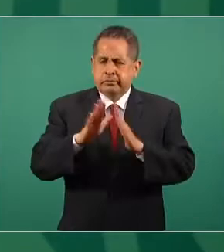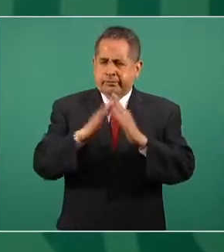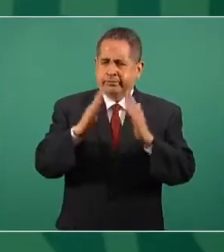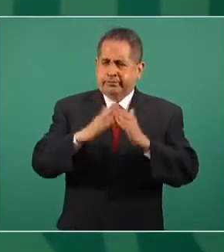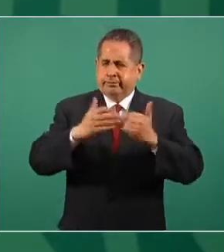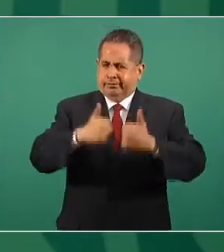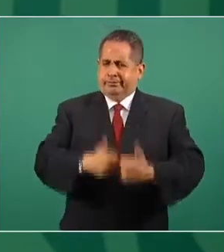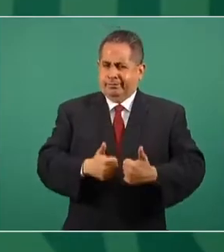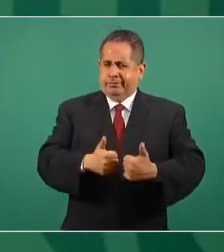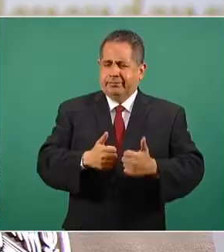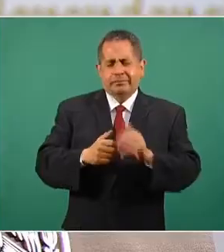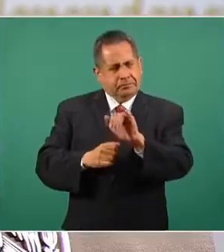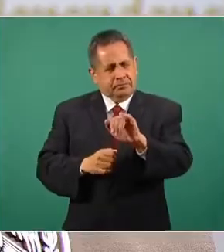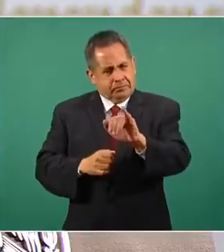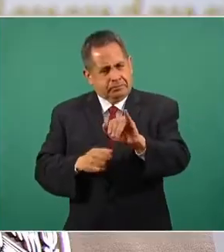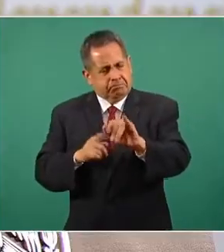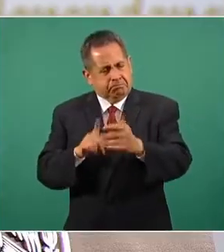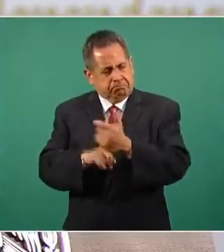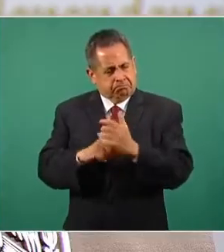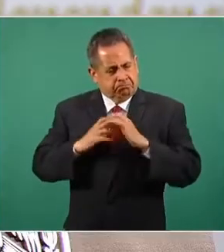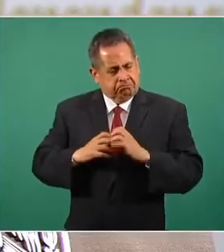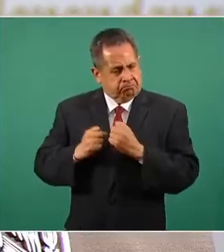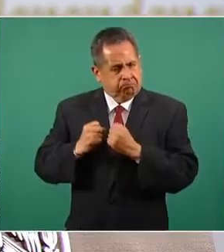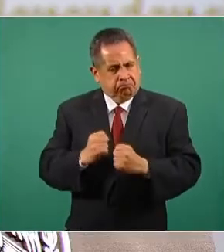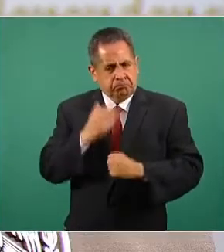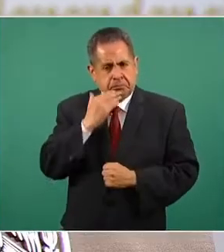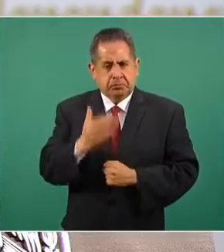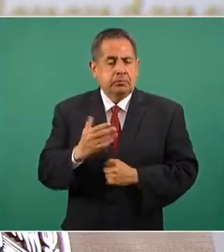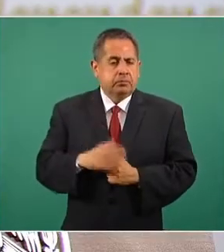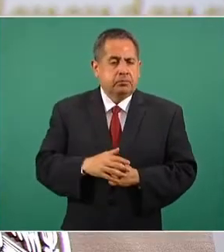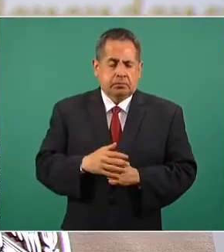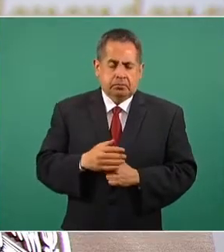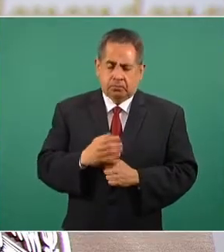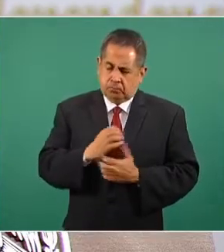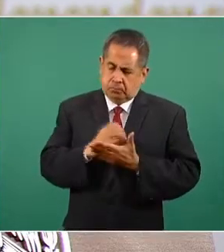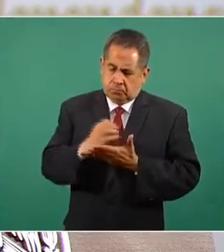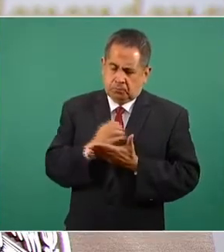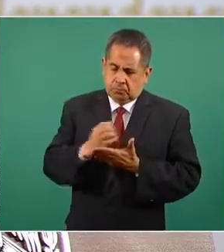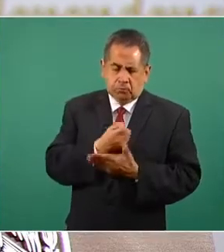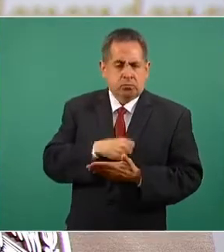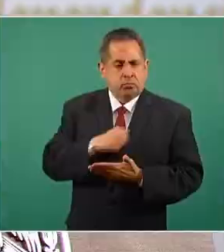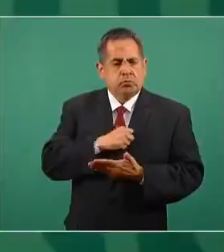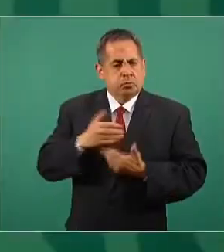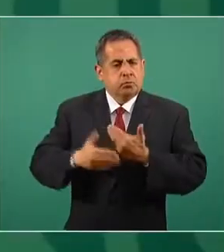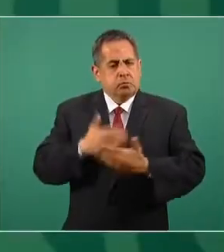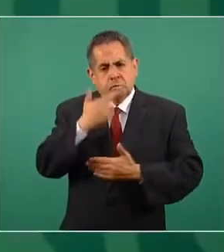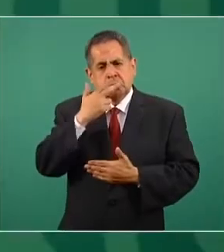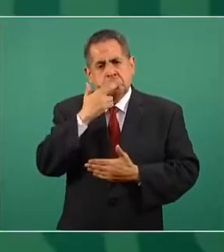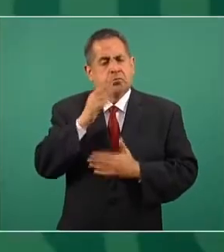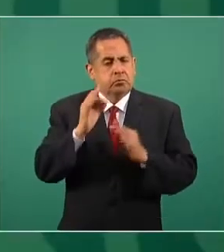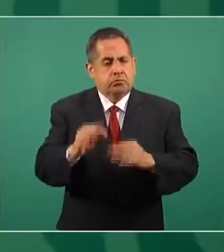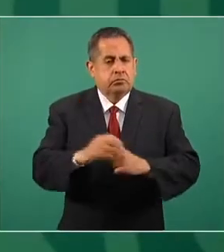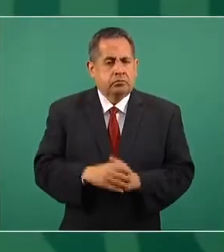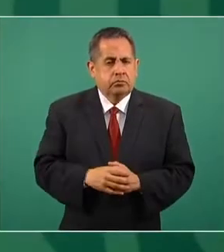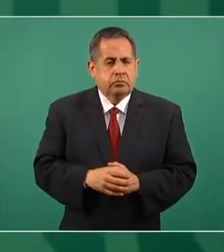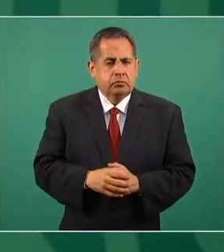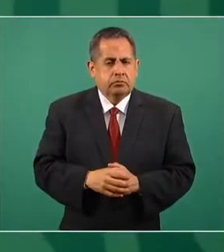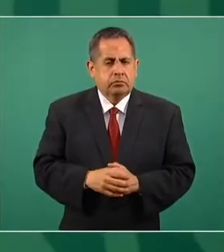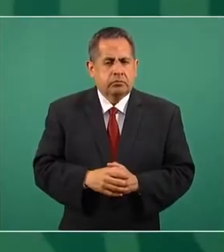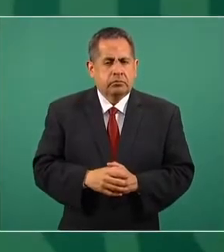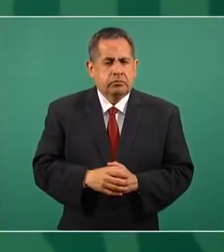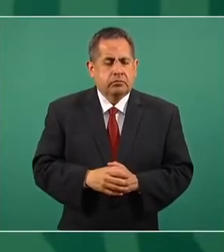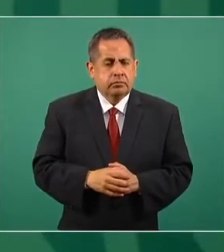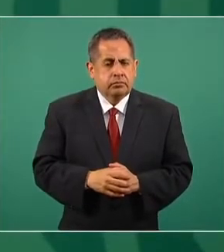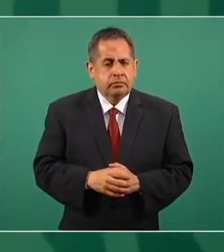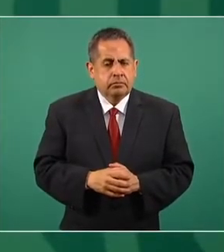pero yo creo que muy fuerte y recuperándose muy bien. En relación a este